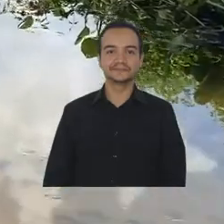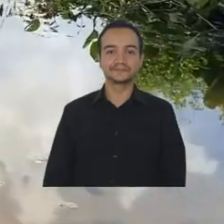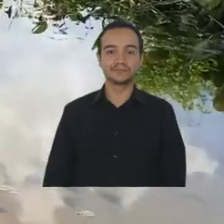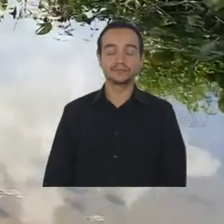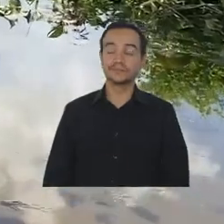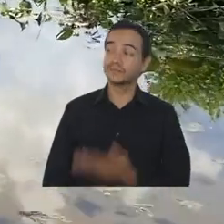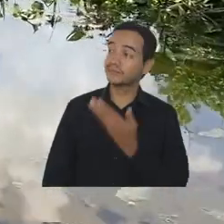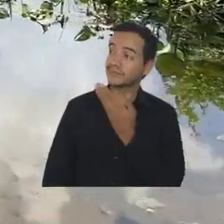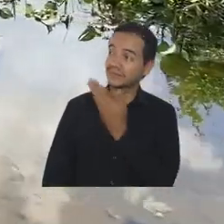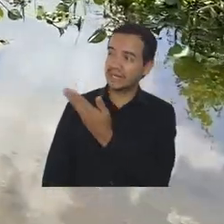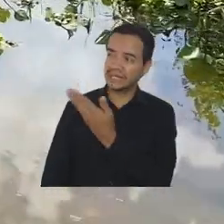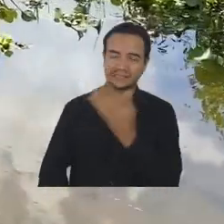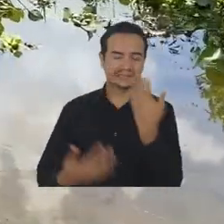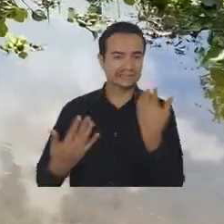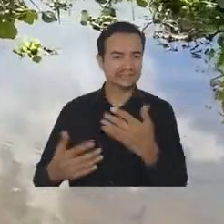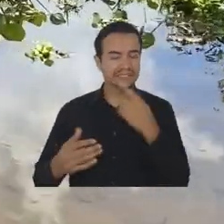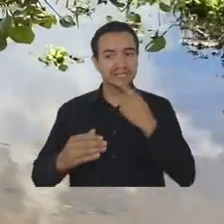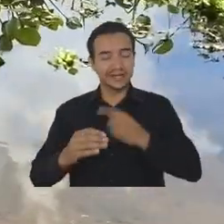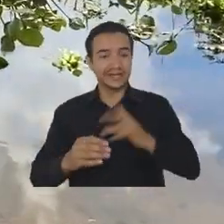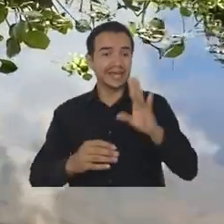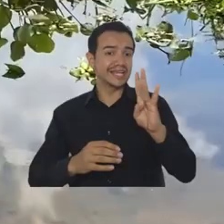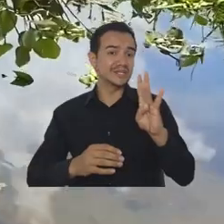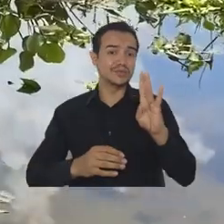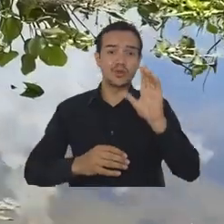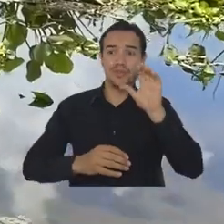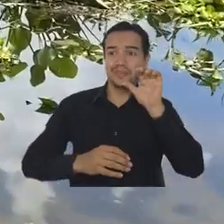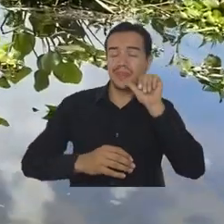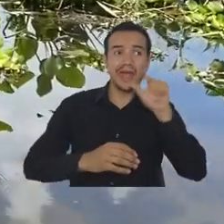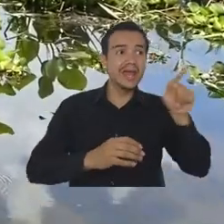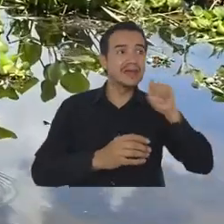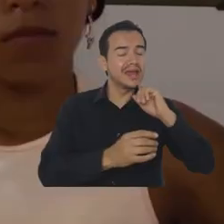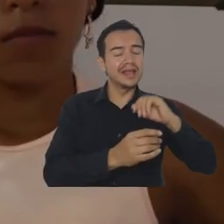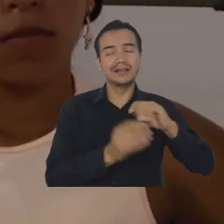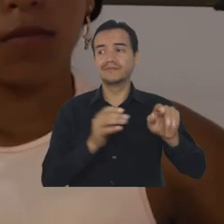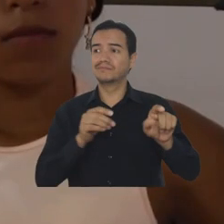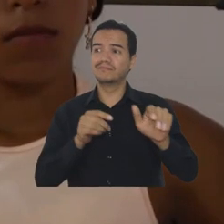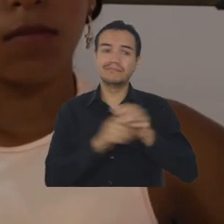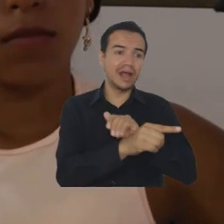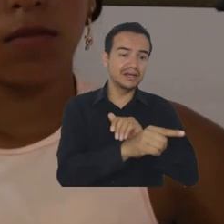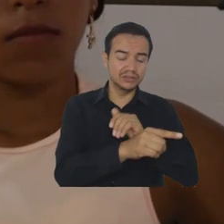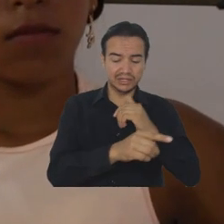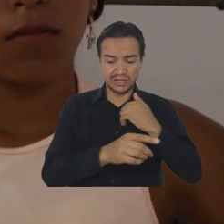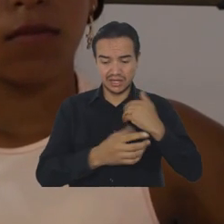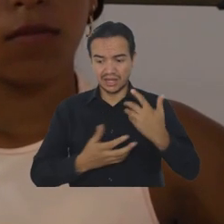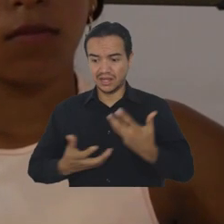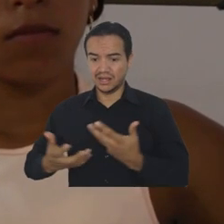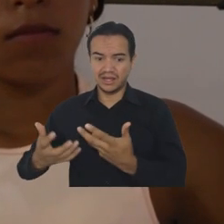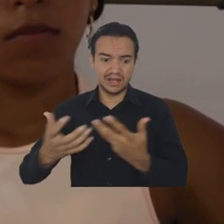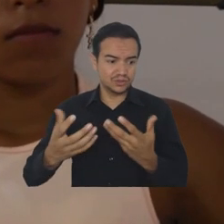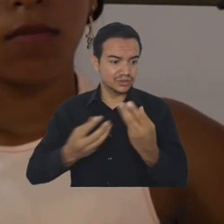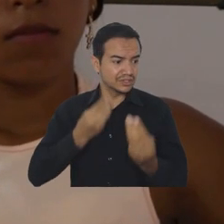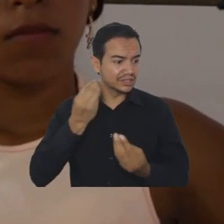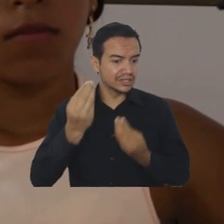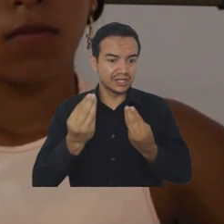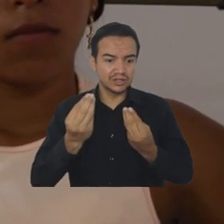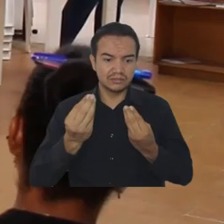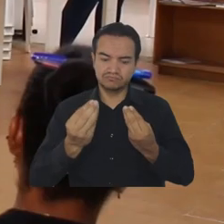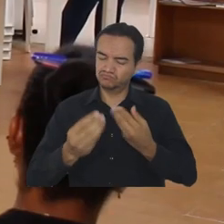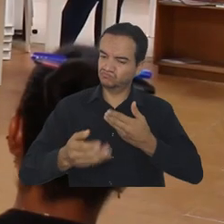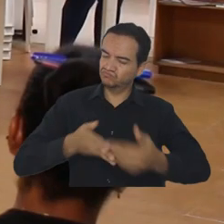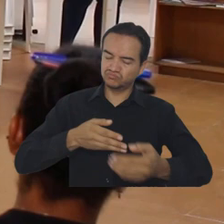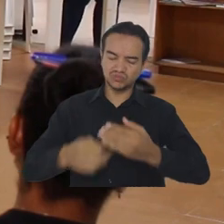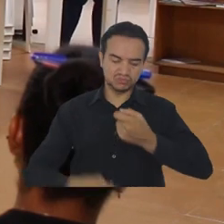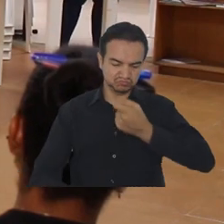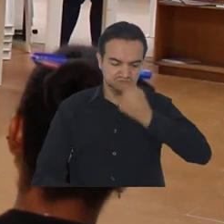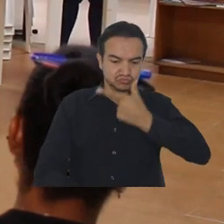Esta madre, cabeza de hogar que sufrió el abandono de su pareja, siempre supo que para lograr sus propósitos debía armarse de valor y